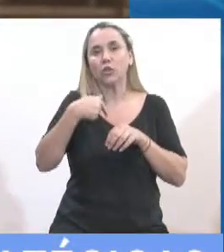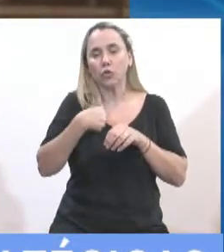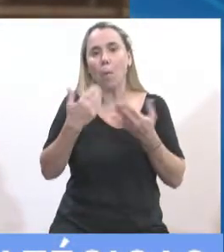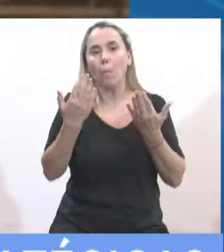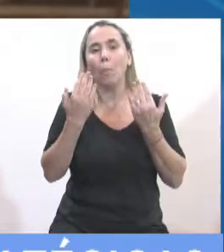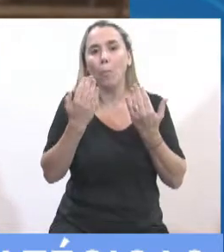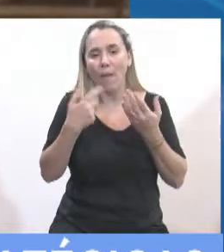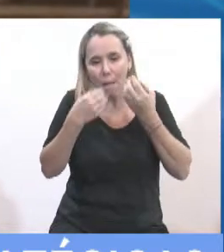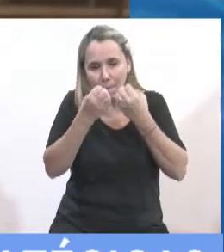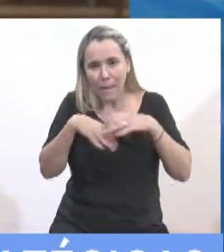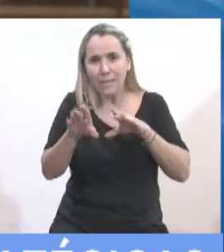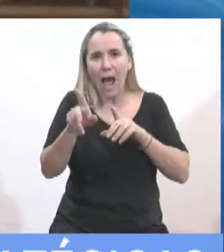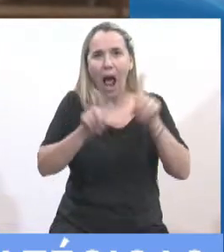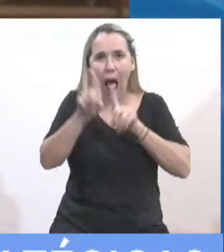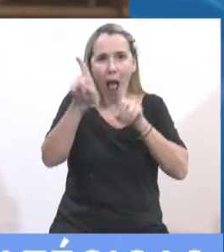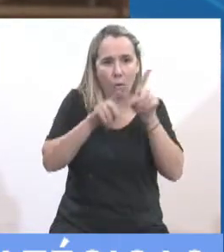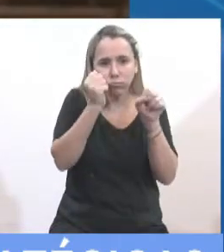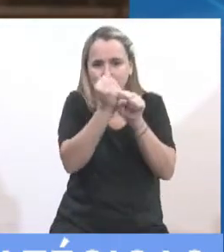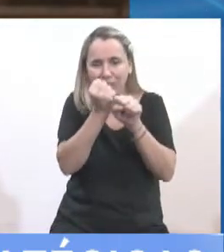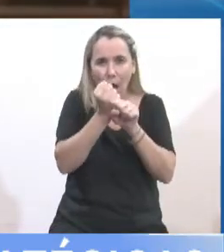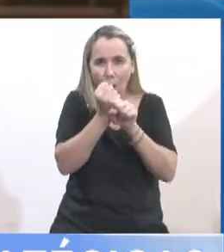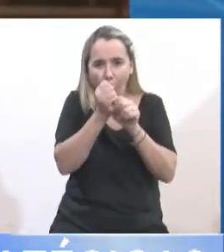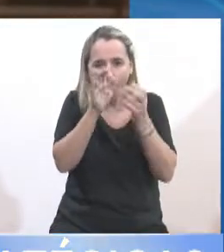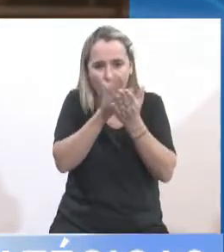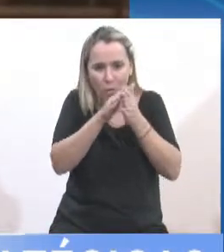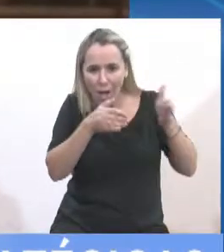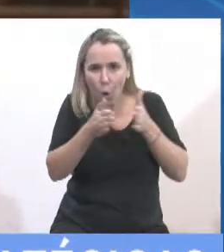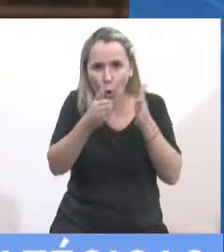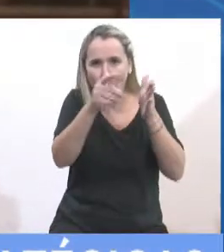iniciar algunas acciones en el rumbo de esta ley.